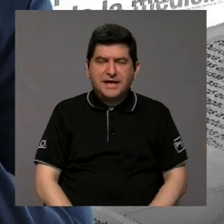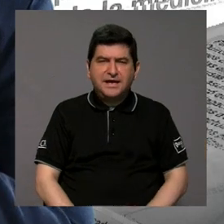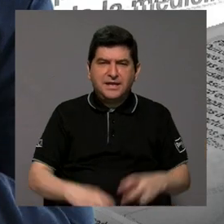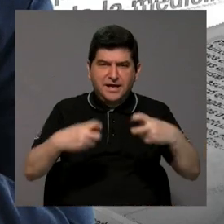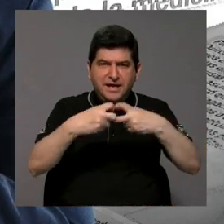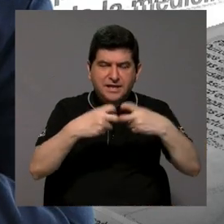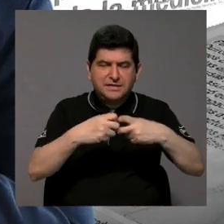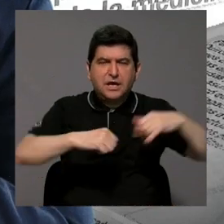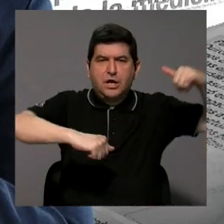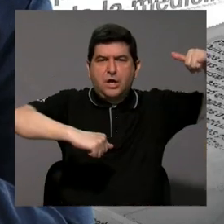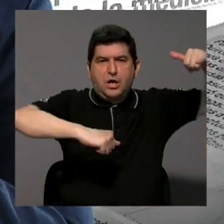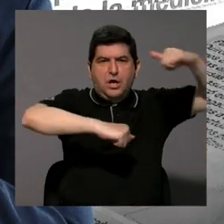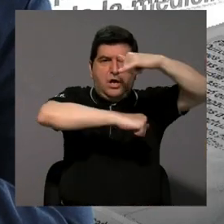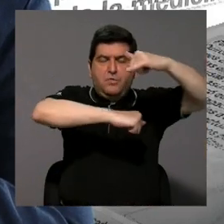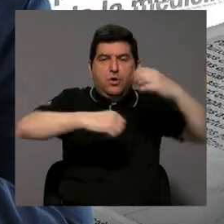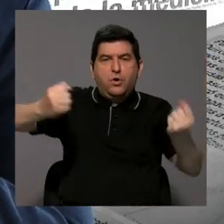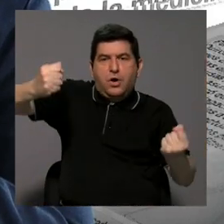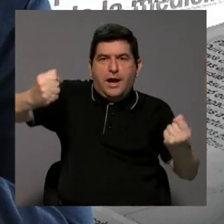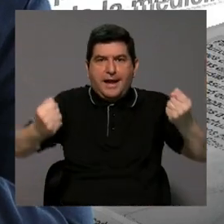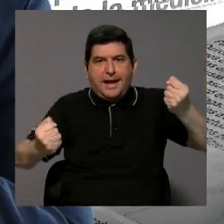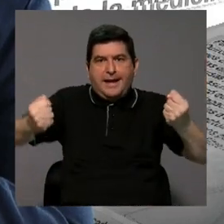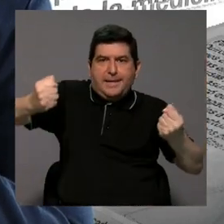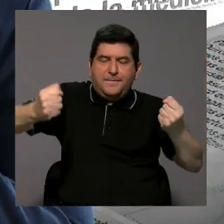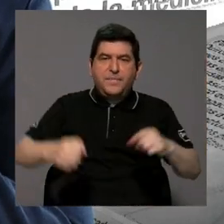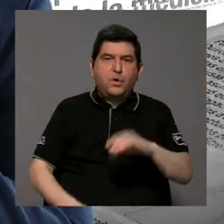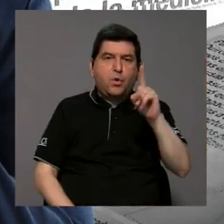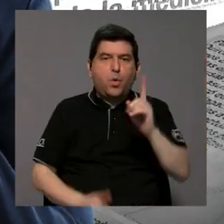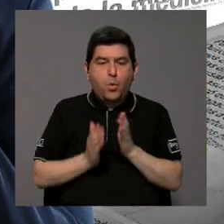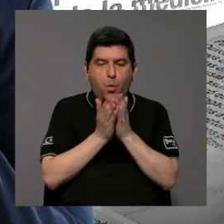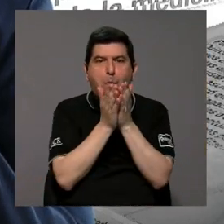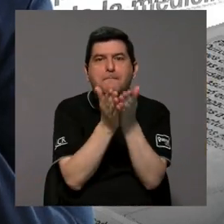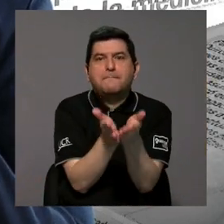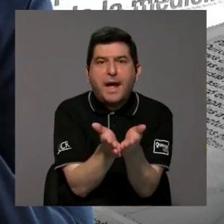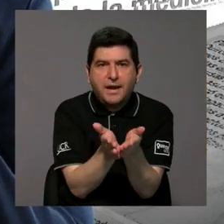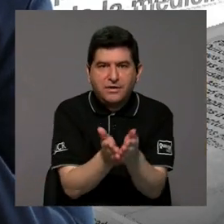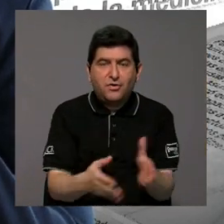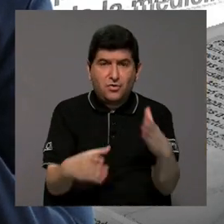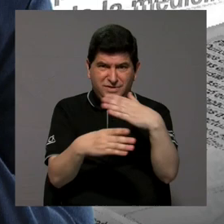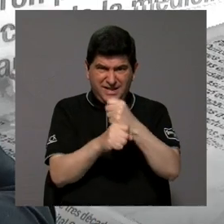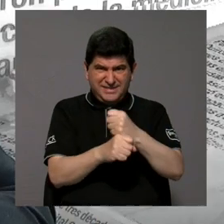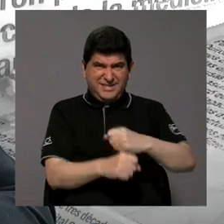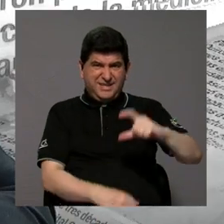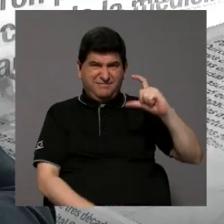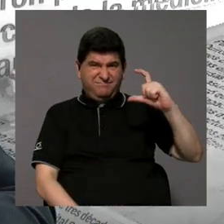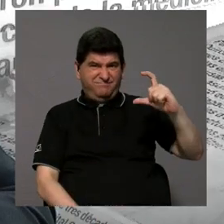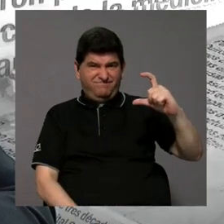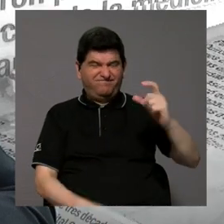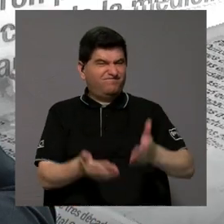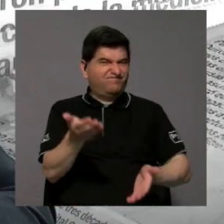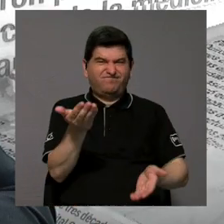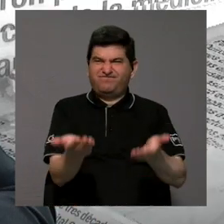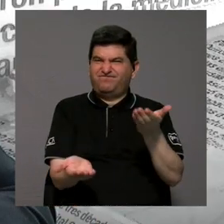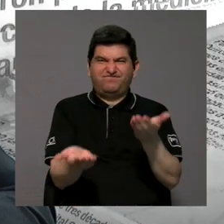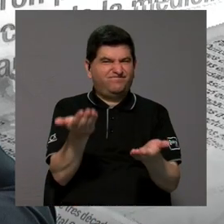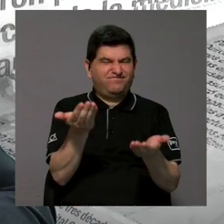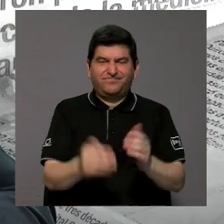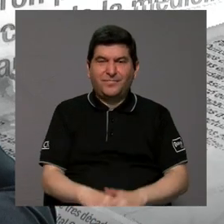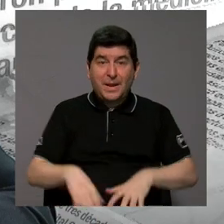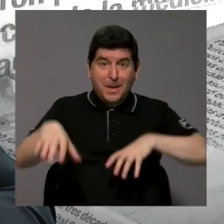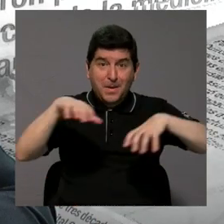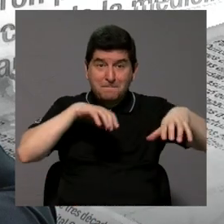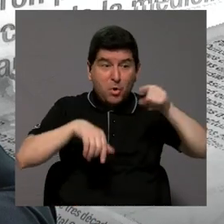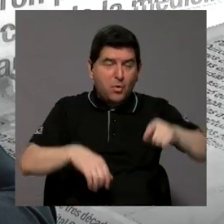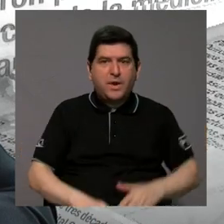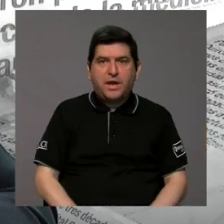energético que ocupa un avión o un camión o un barco si lo hacemos con baterías posiblemente